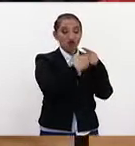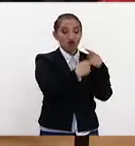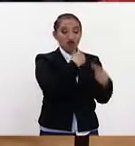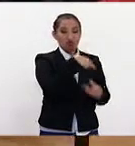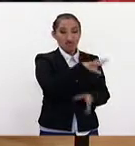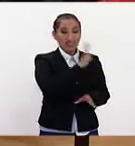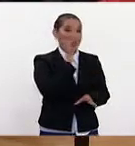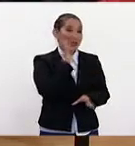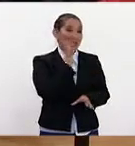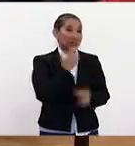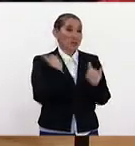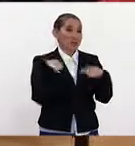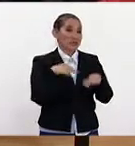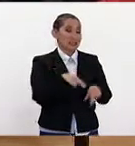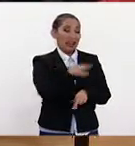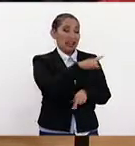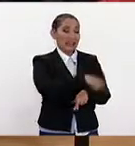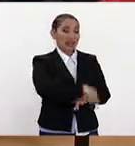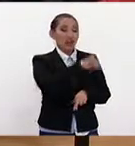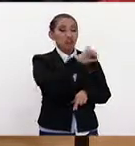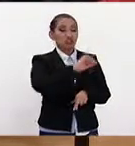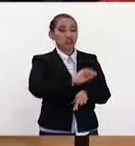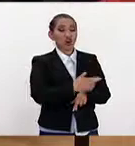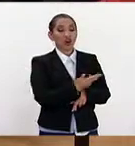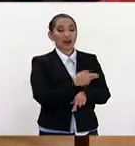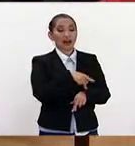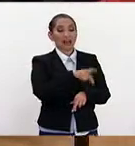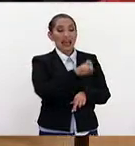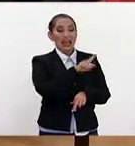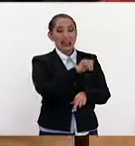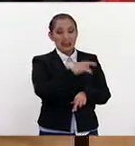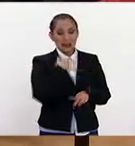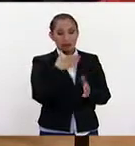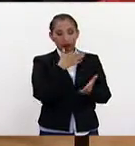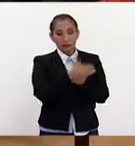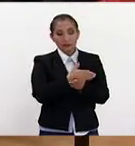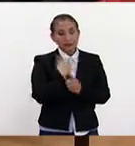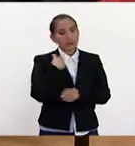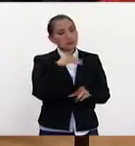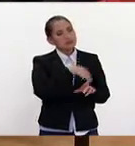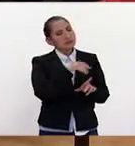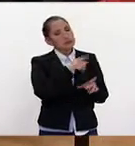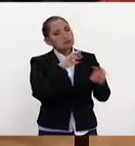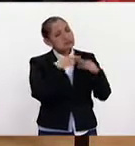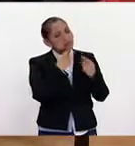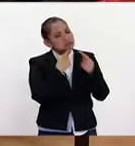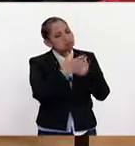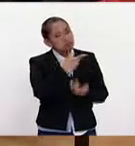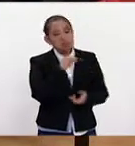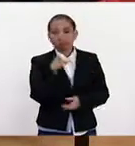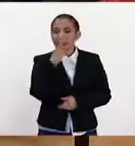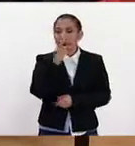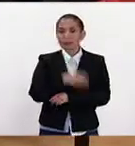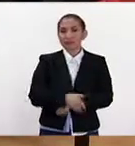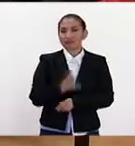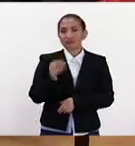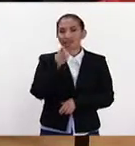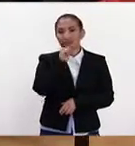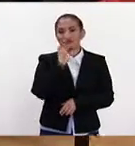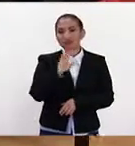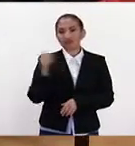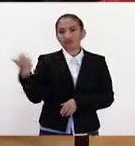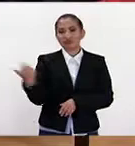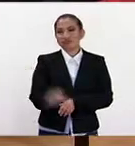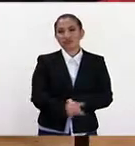en el Congreso, John Kelly fue con los, bueno, los demócratas fueron con John Kelly, tuvieron una reunión y él les dijo, no se preocupen,